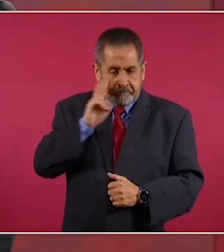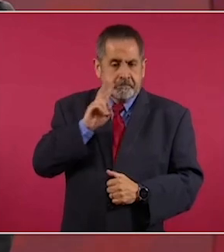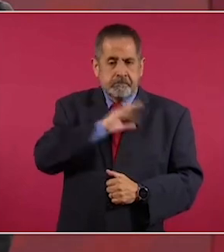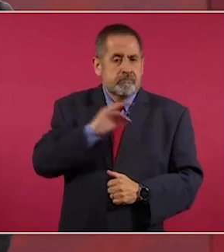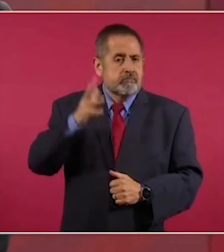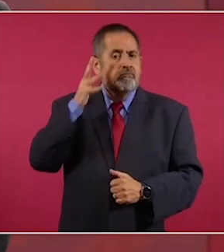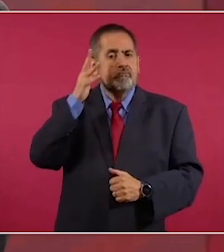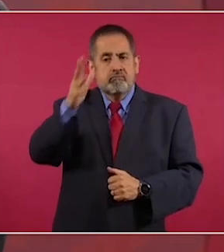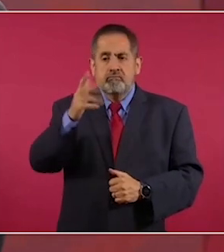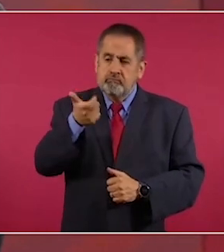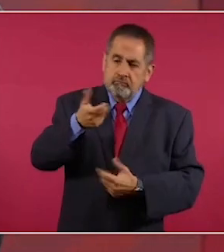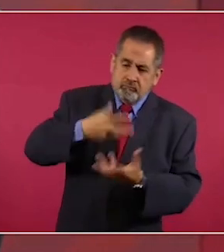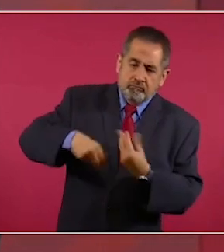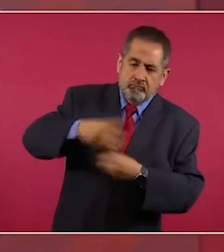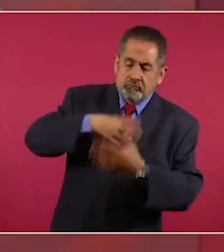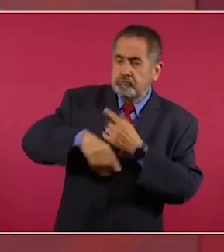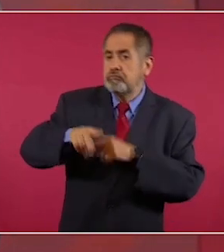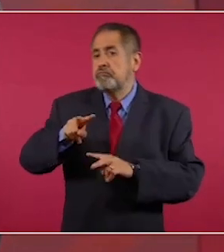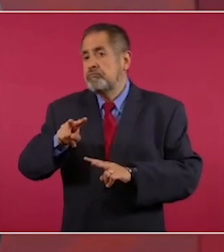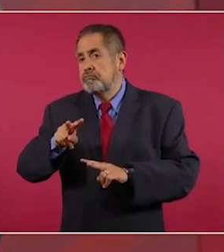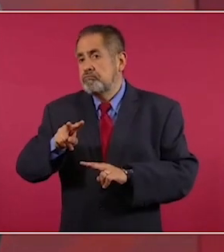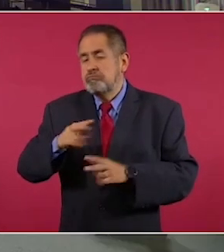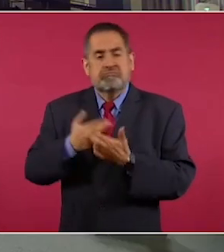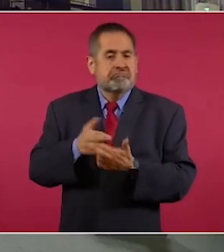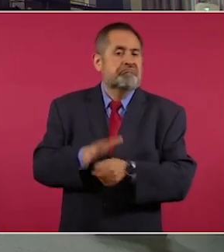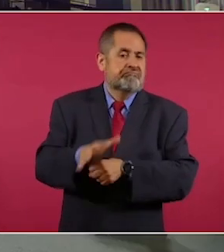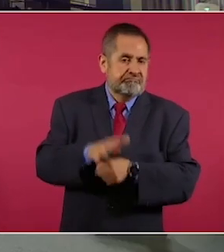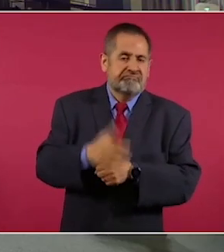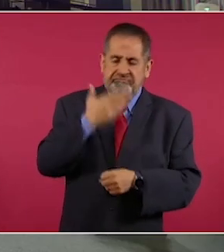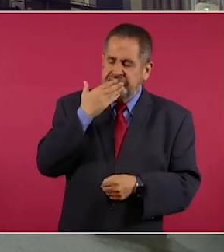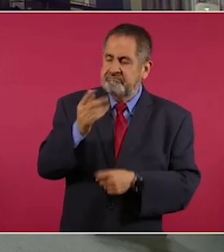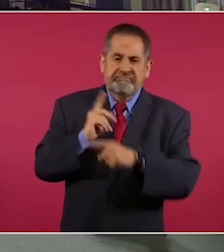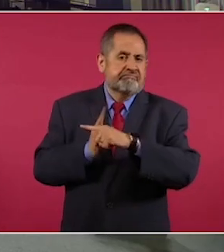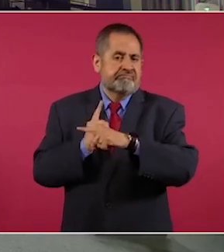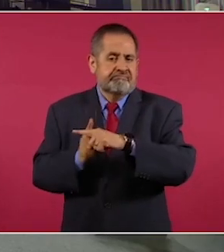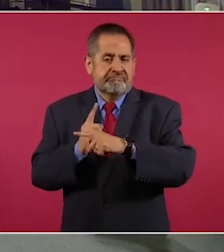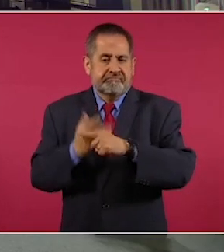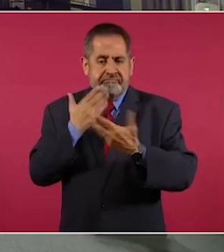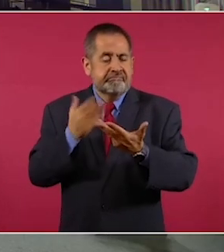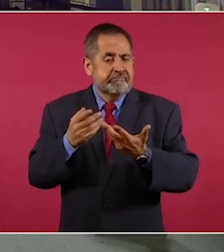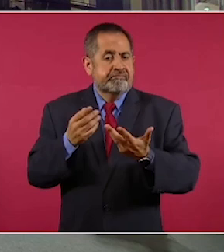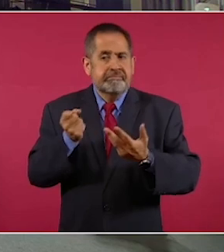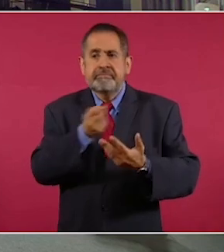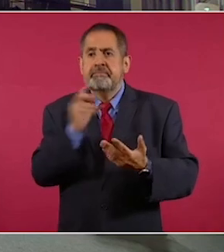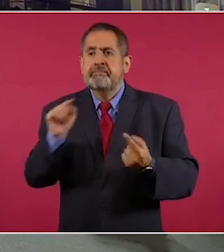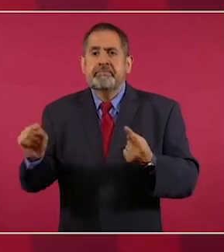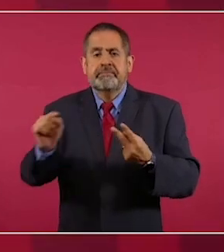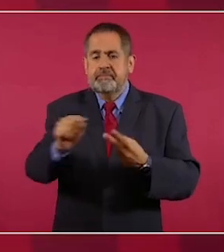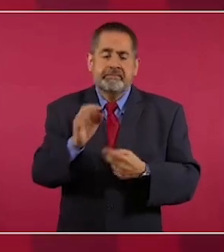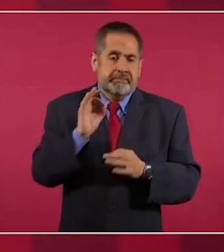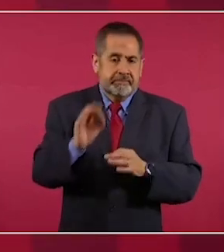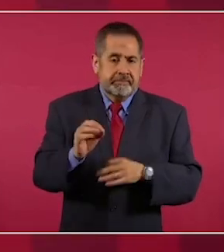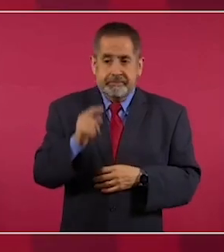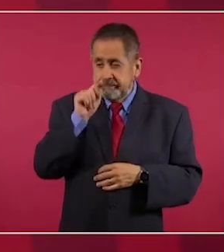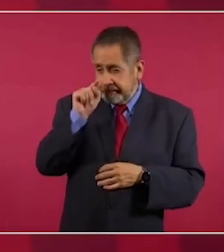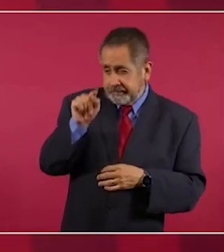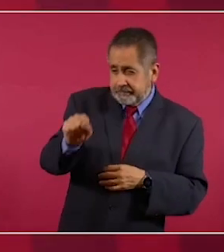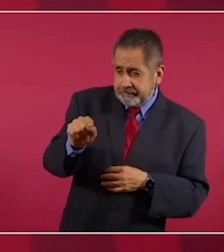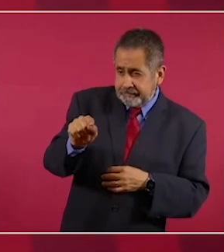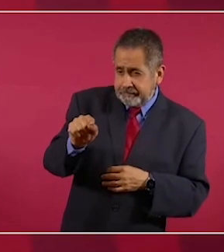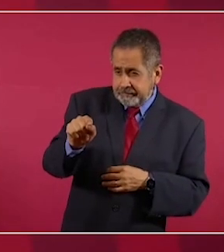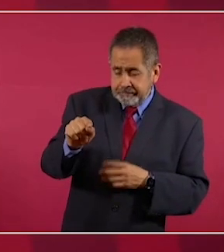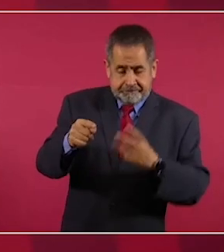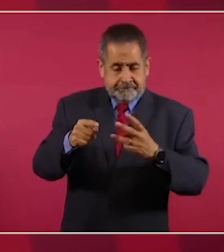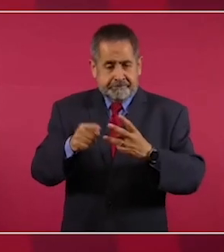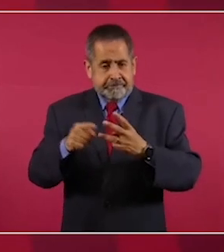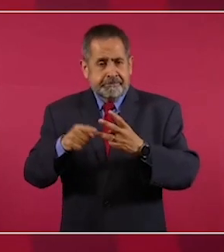futuro económico del país, afortunadamente, en varios sectores. Y uno de ellos es el